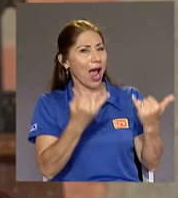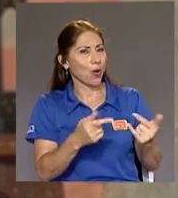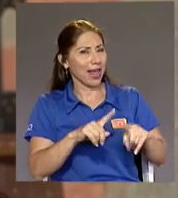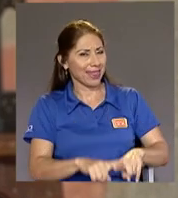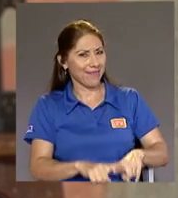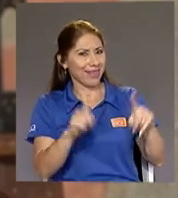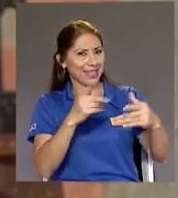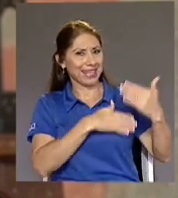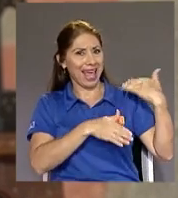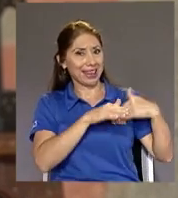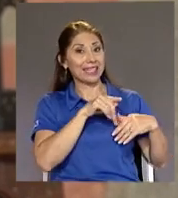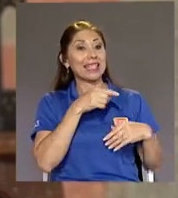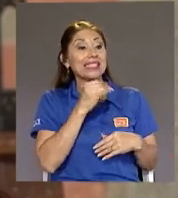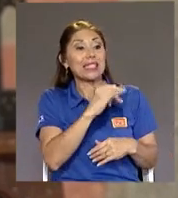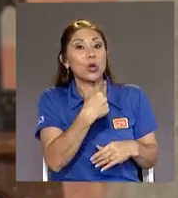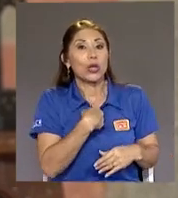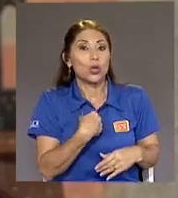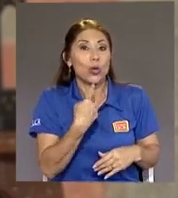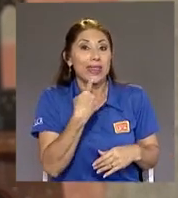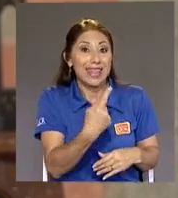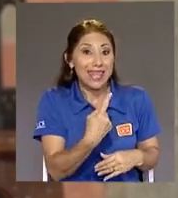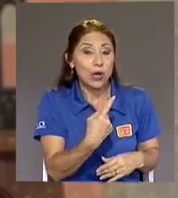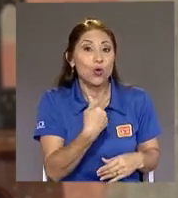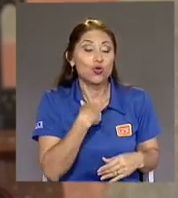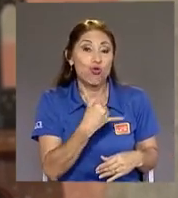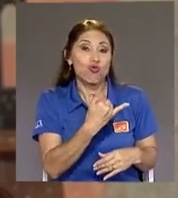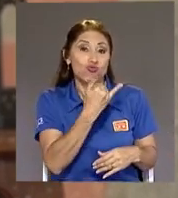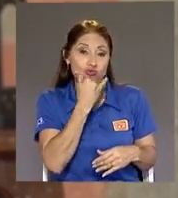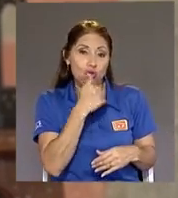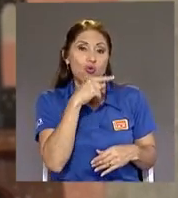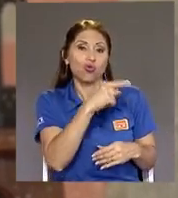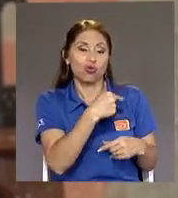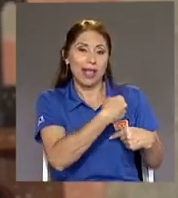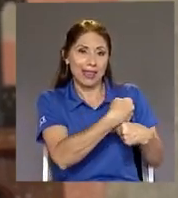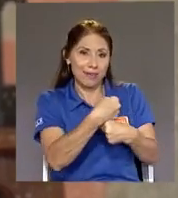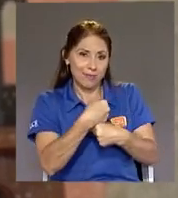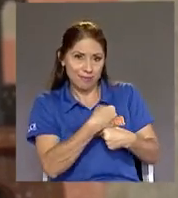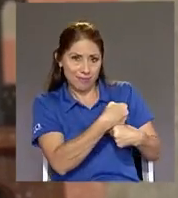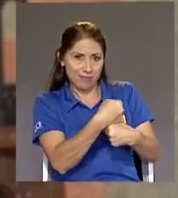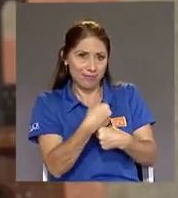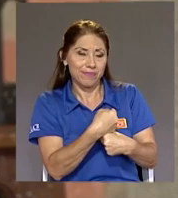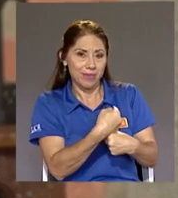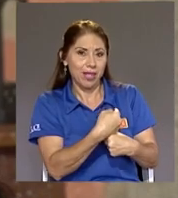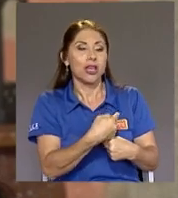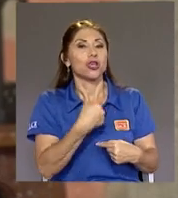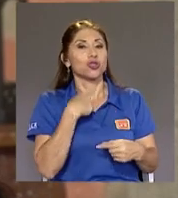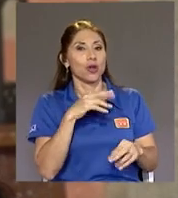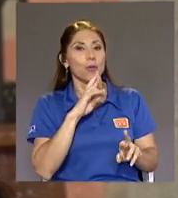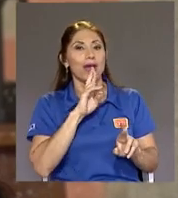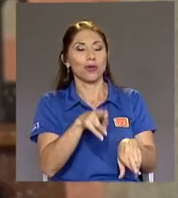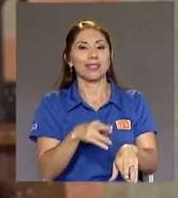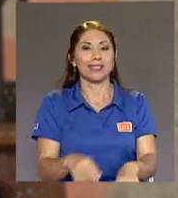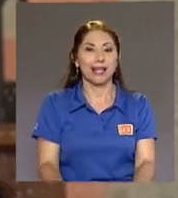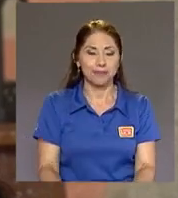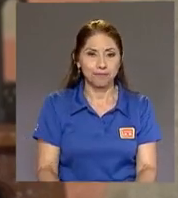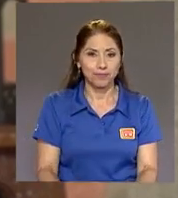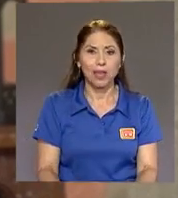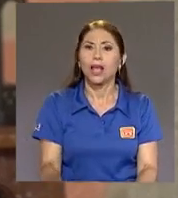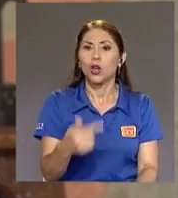Don Álvaro Si lo que estoy diciendo No es lo que usted dijo Le voy a contestar La pregunta Lo